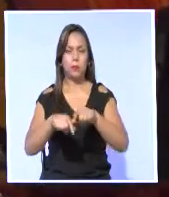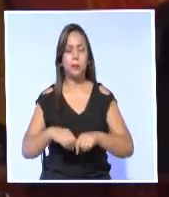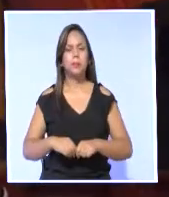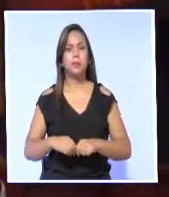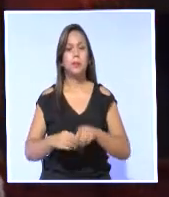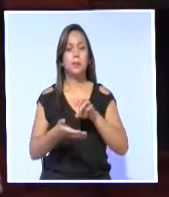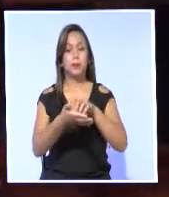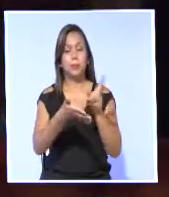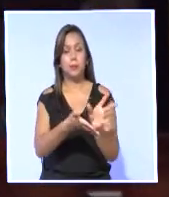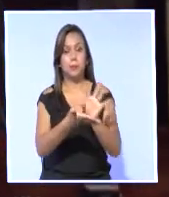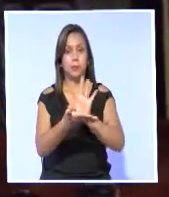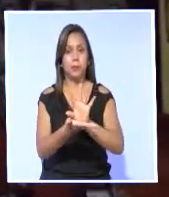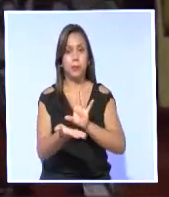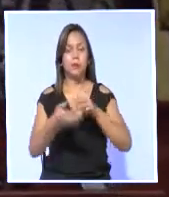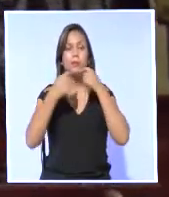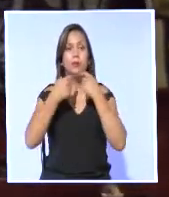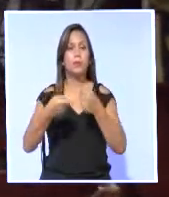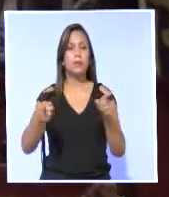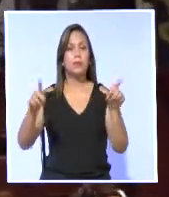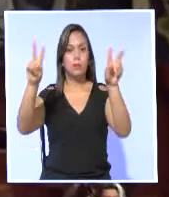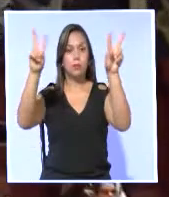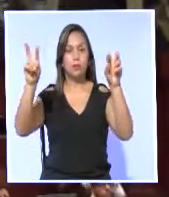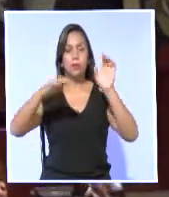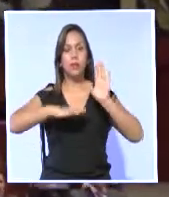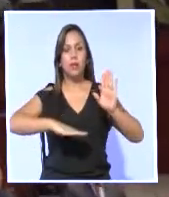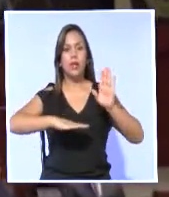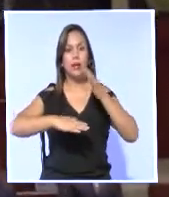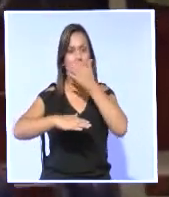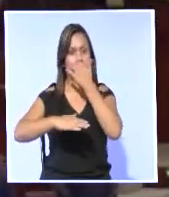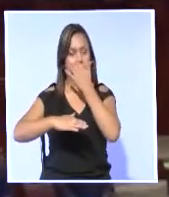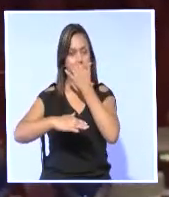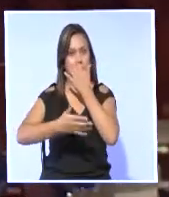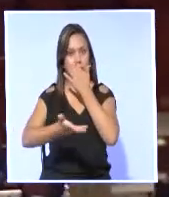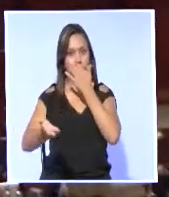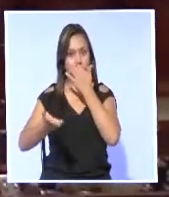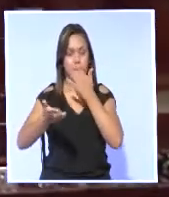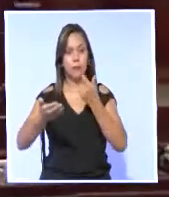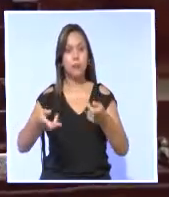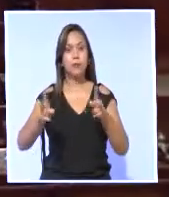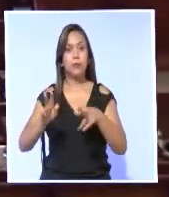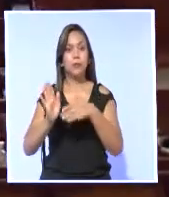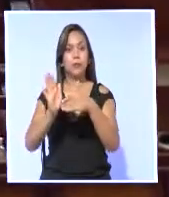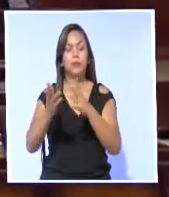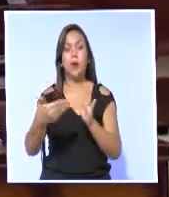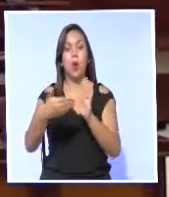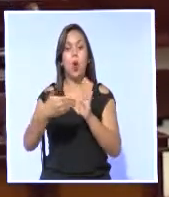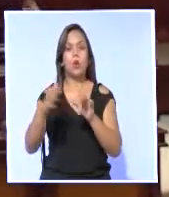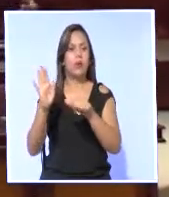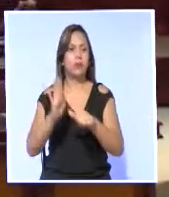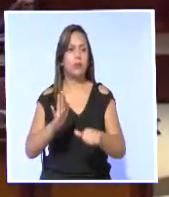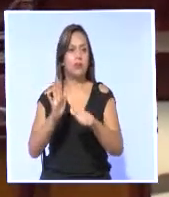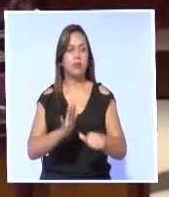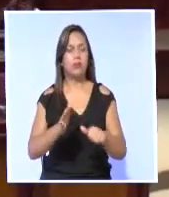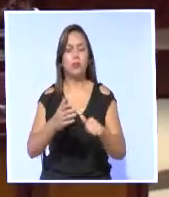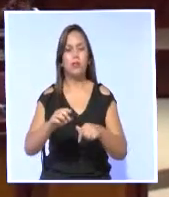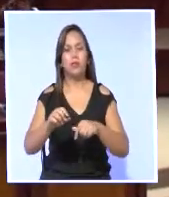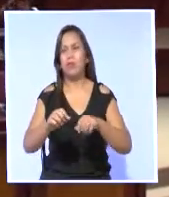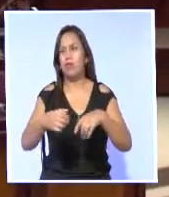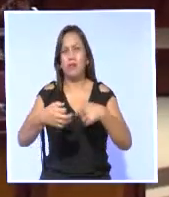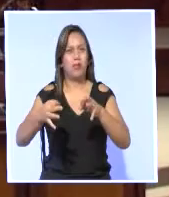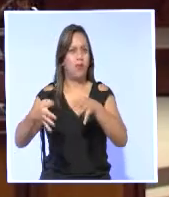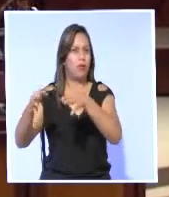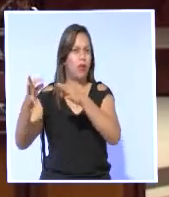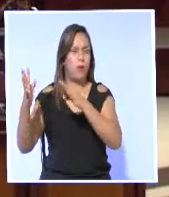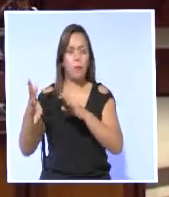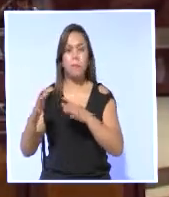La Asamblea Nacional se pronunció a través de una resolución por la defensa de la ciudadanía universal y en contra de toda forma de discriminación. Esto